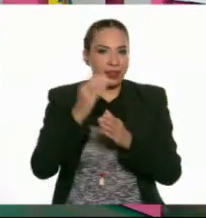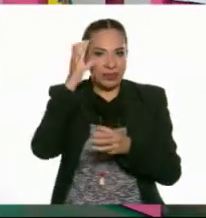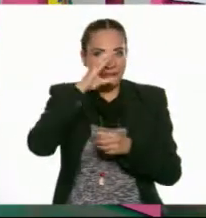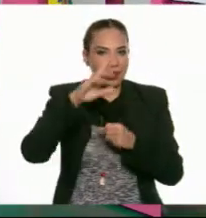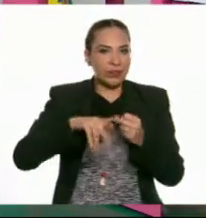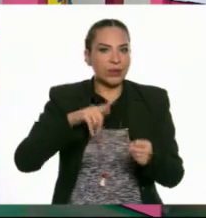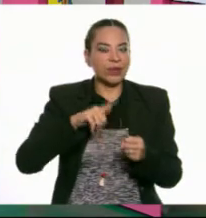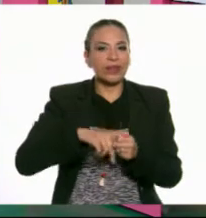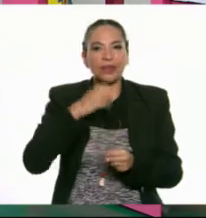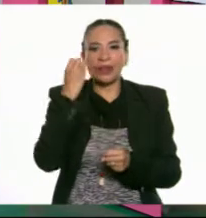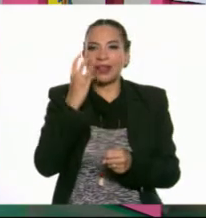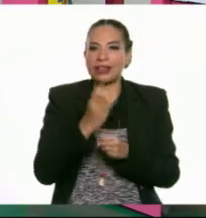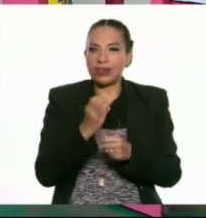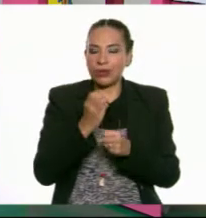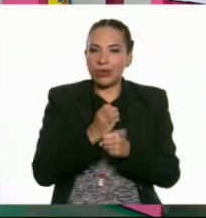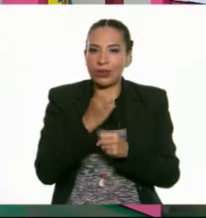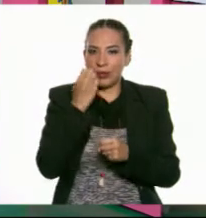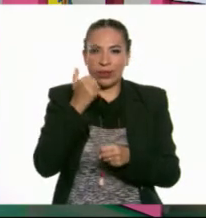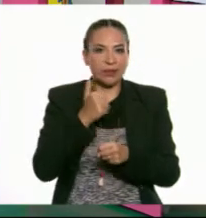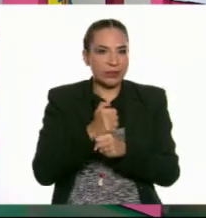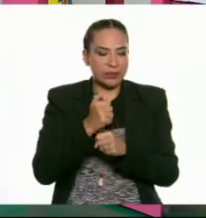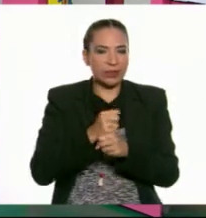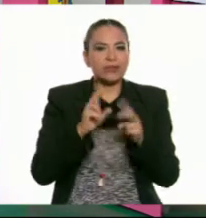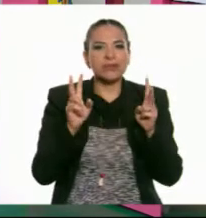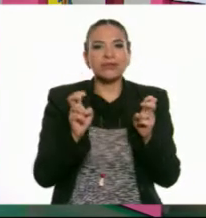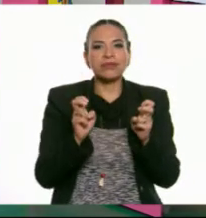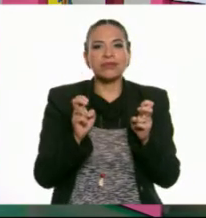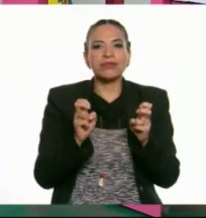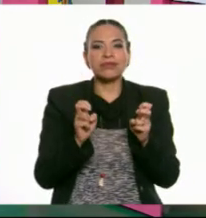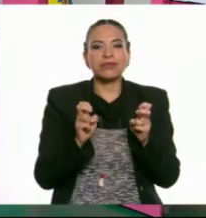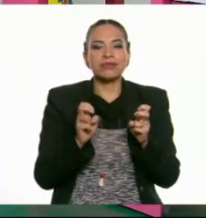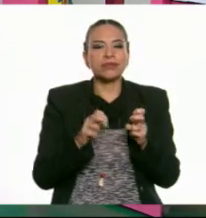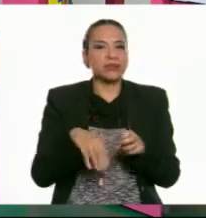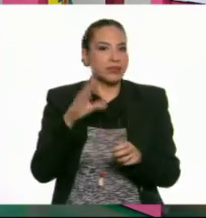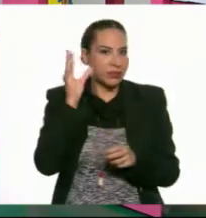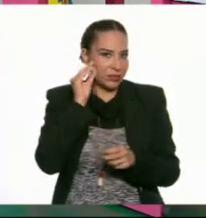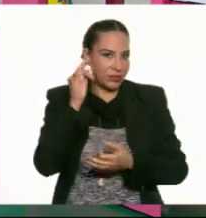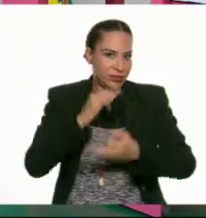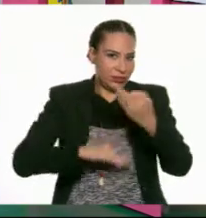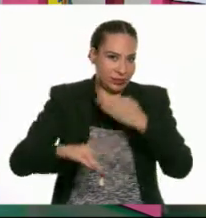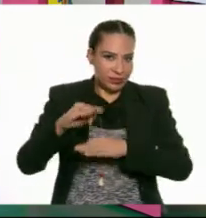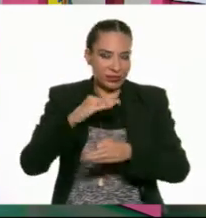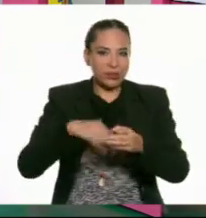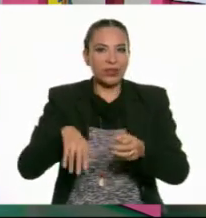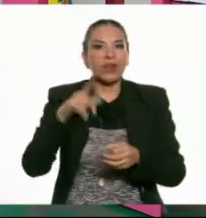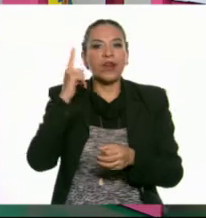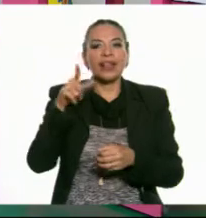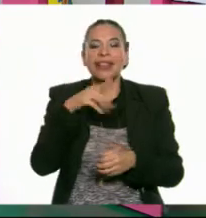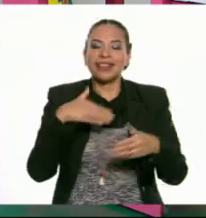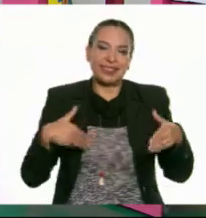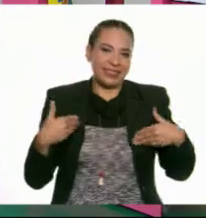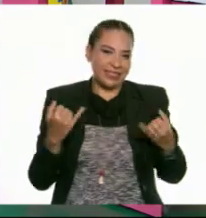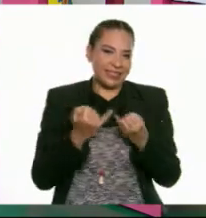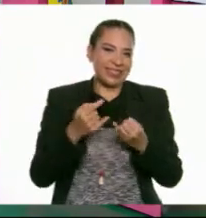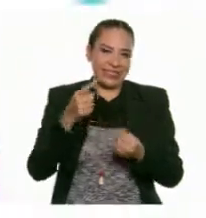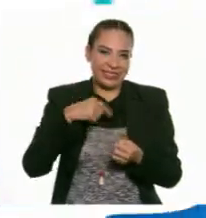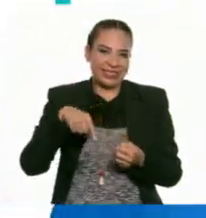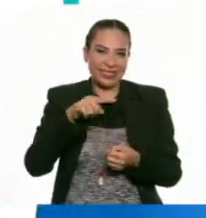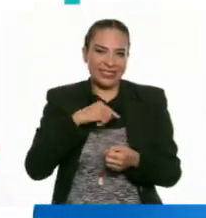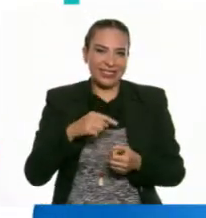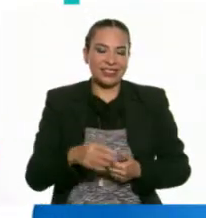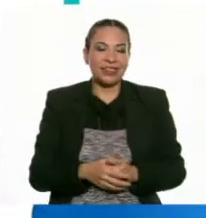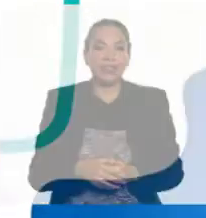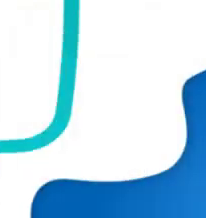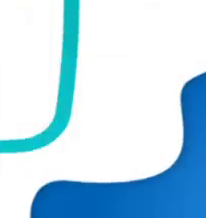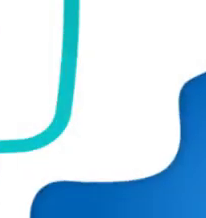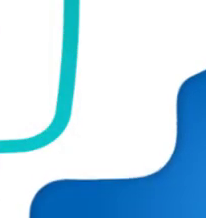ciencias naturales de tercer grado de primaria. El tema fue... ¡Escuchen todos! Esperamos que lo hayan disfrutado tanto como nosotros.